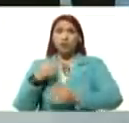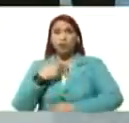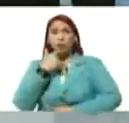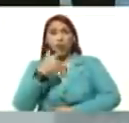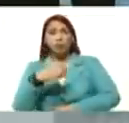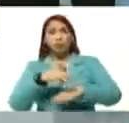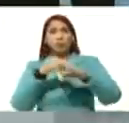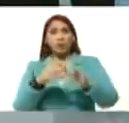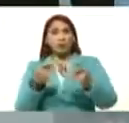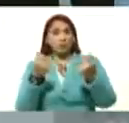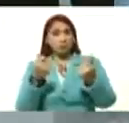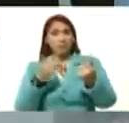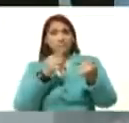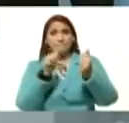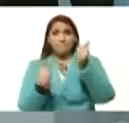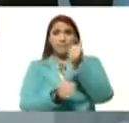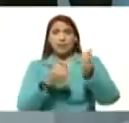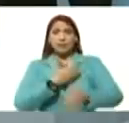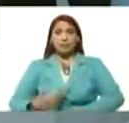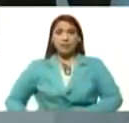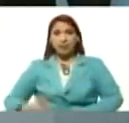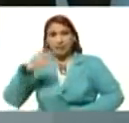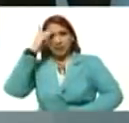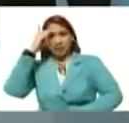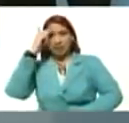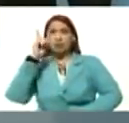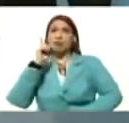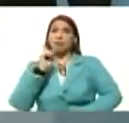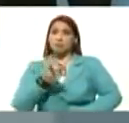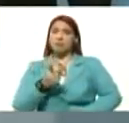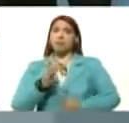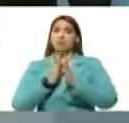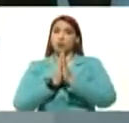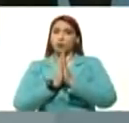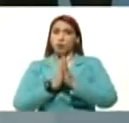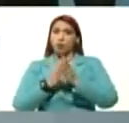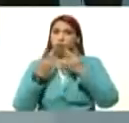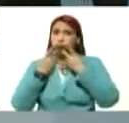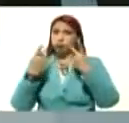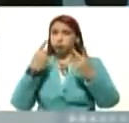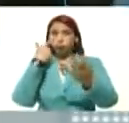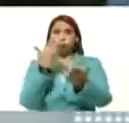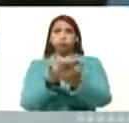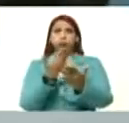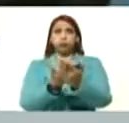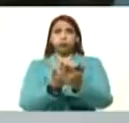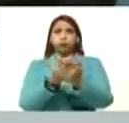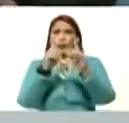ministra de finanzas, y vicepresidenta, Delcy Rodríguez, que le rinda cuenta al pueblo, y muestre las pruebas,